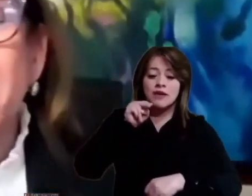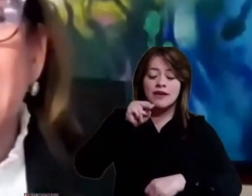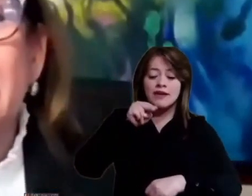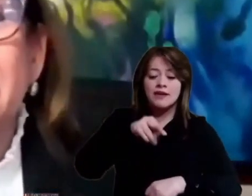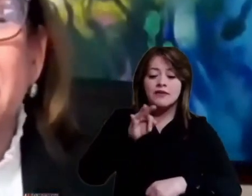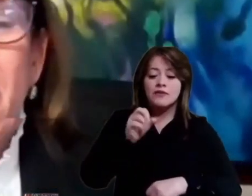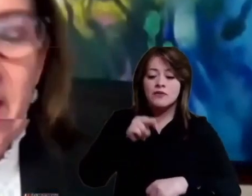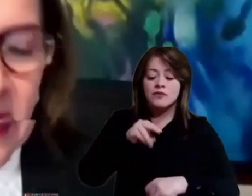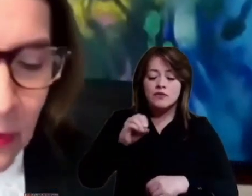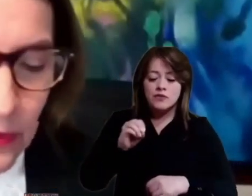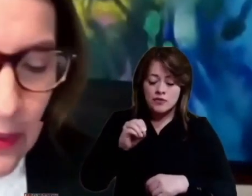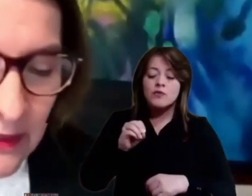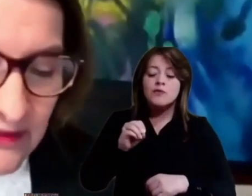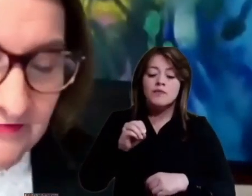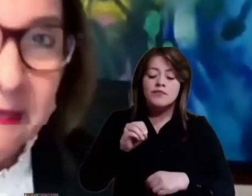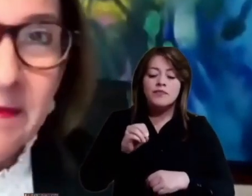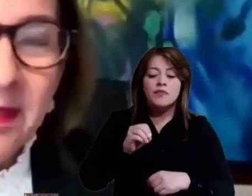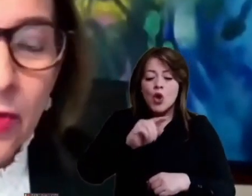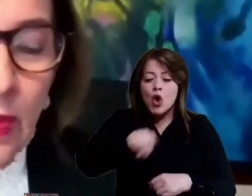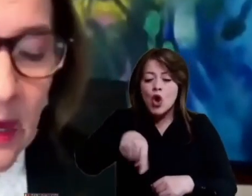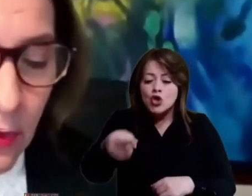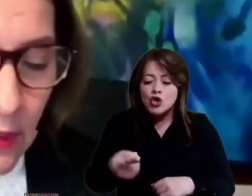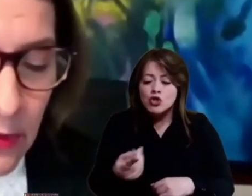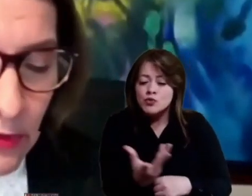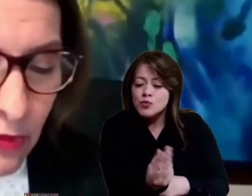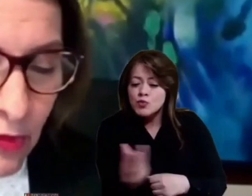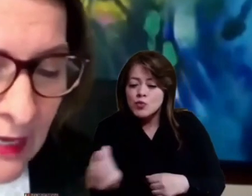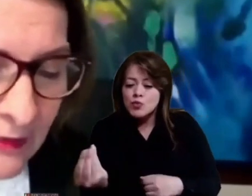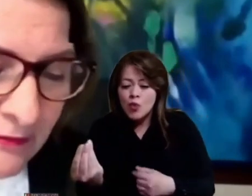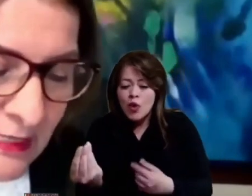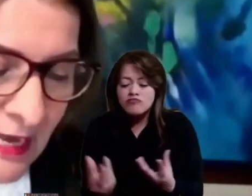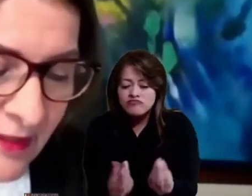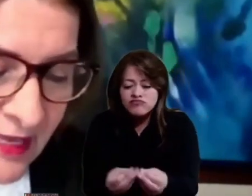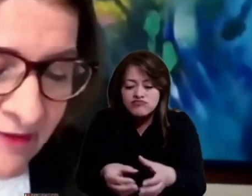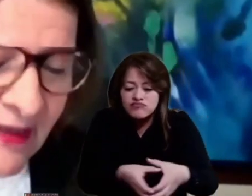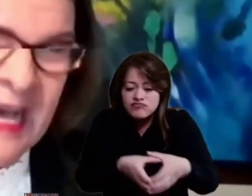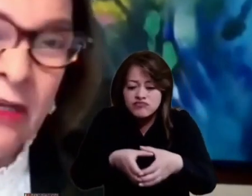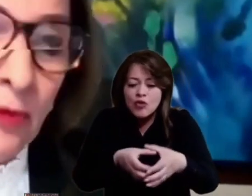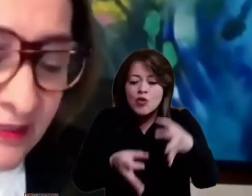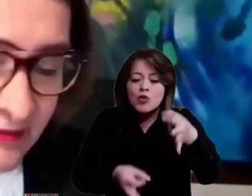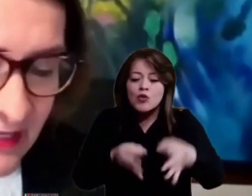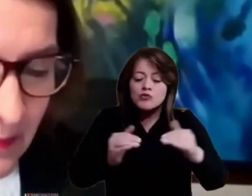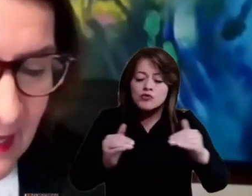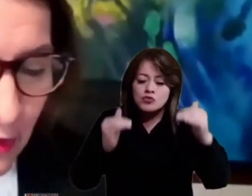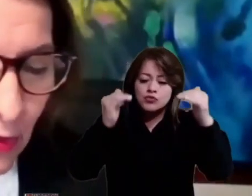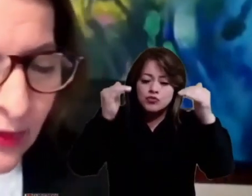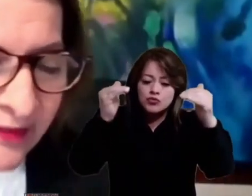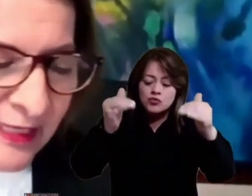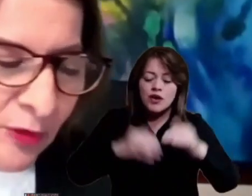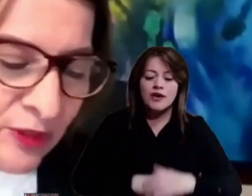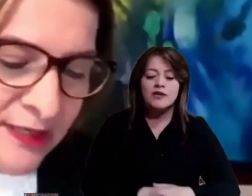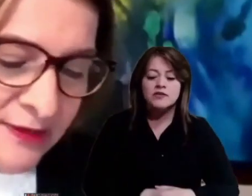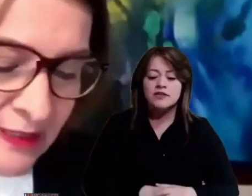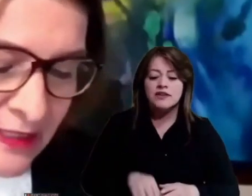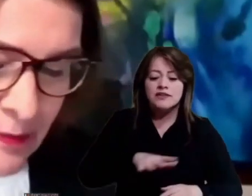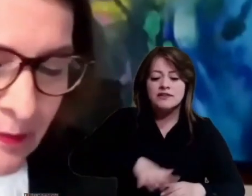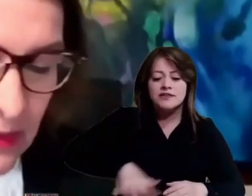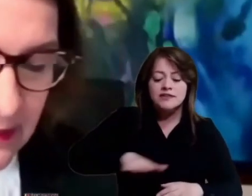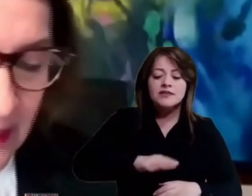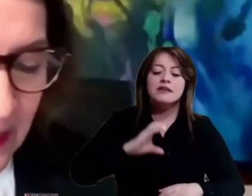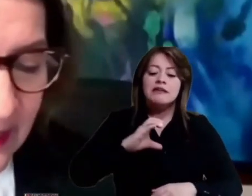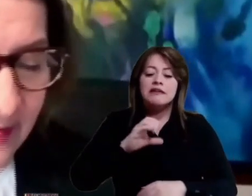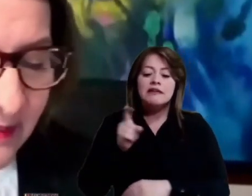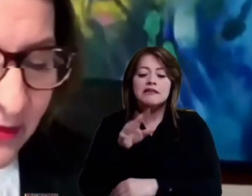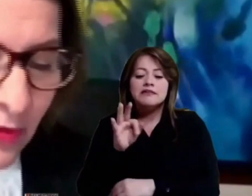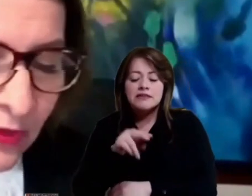magistradas y magistrados de esa honorable Corte Constitucional, a Diana Fajardo, a Cristina Pardo, Gloria Estela Ortiz, Paula